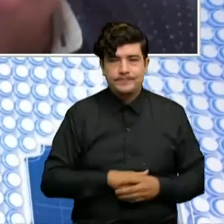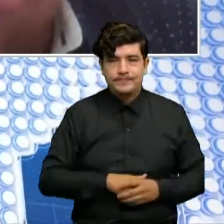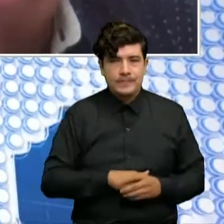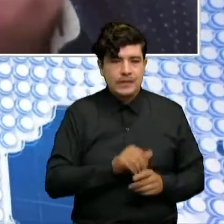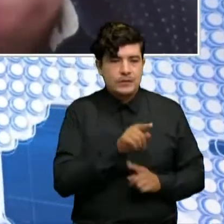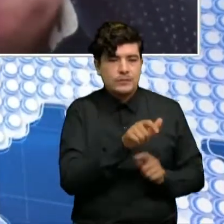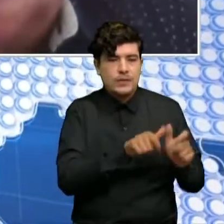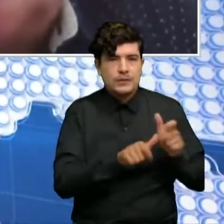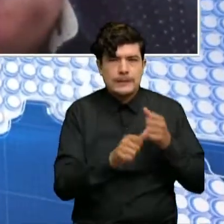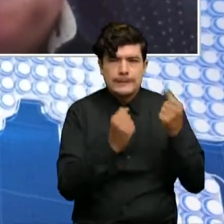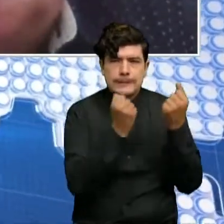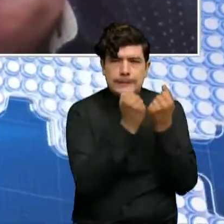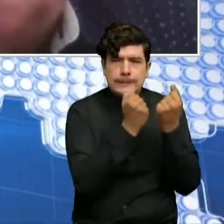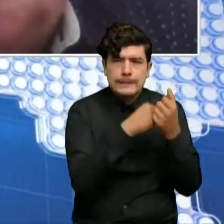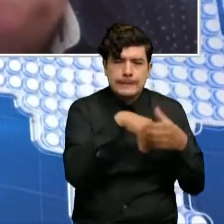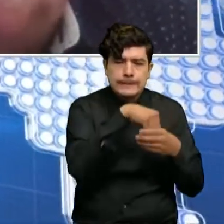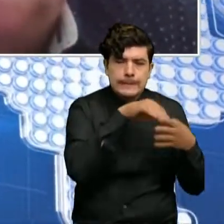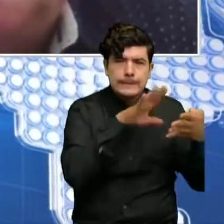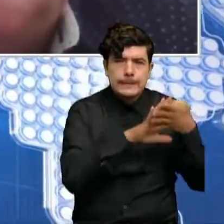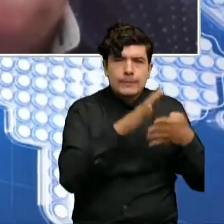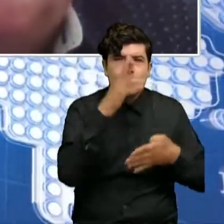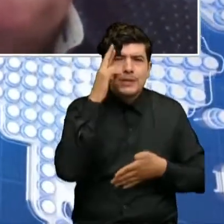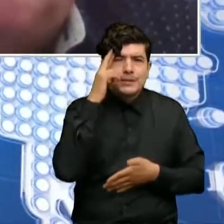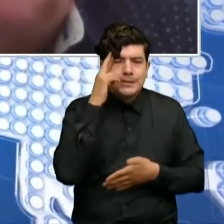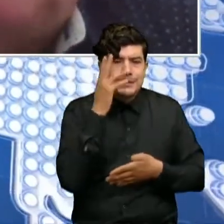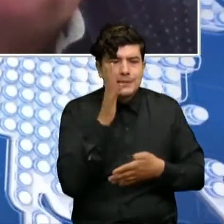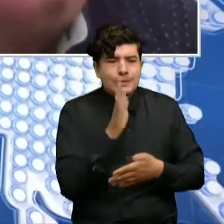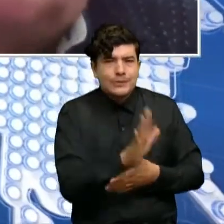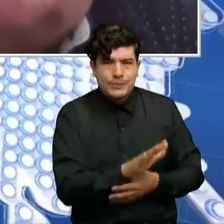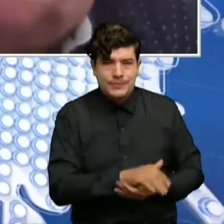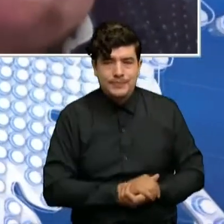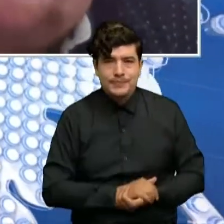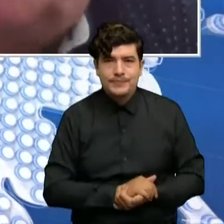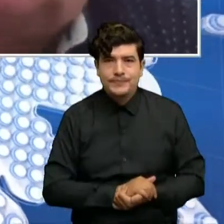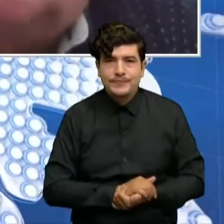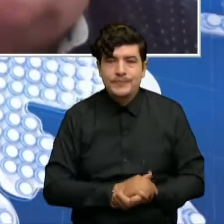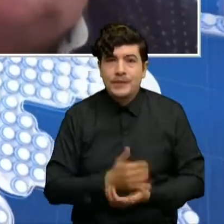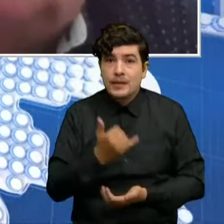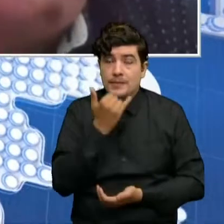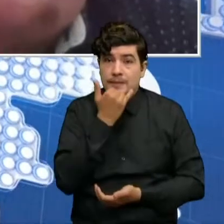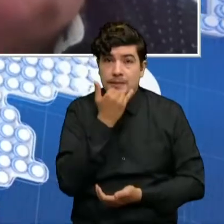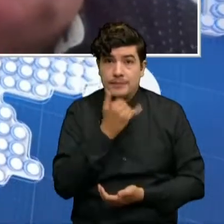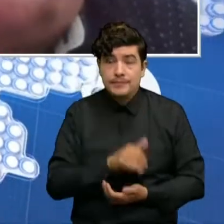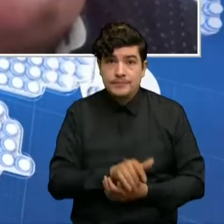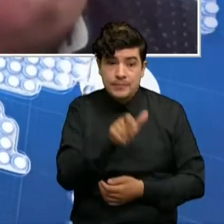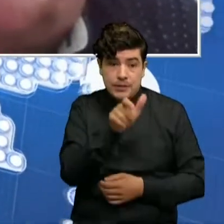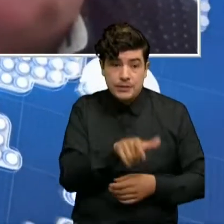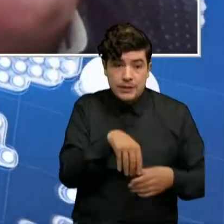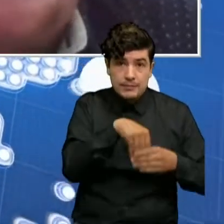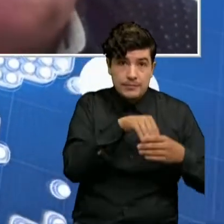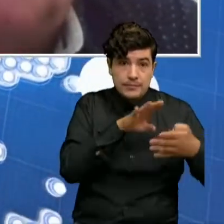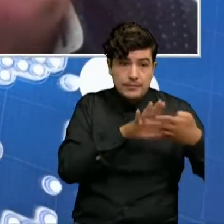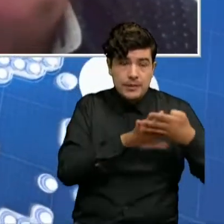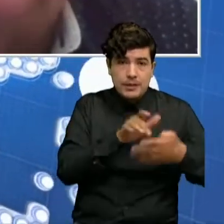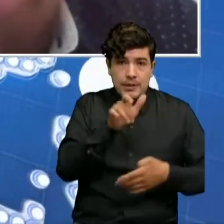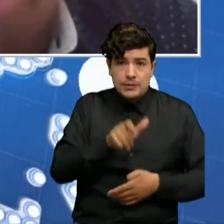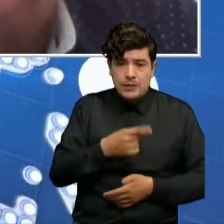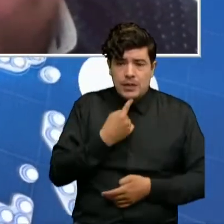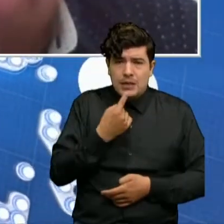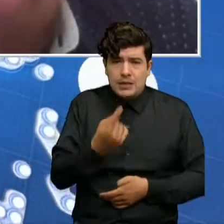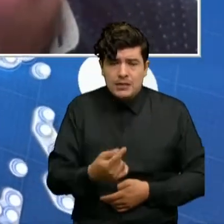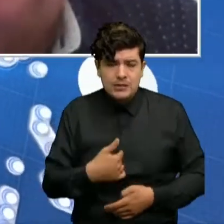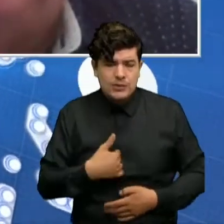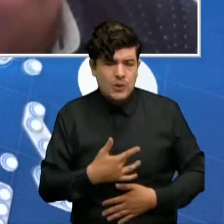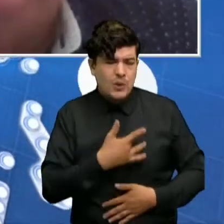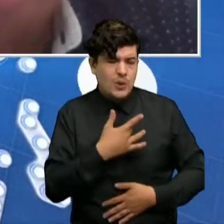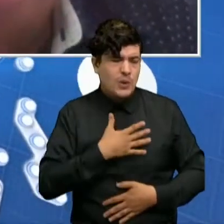calle. Entonces, es lógico que eso no lo va a haber. ¿Qué es lo que pasa, Sergio? Una persona, un interno manifiesta algunos síntomas